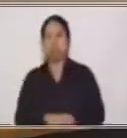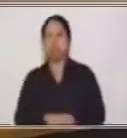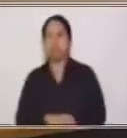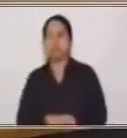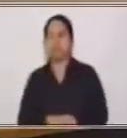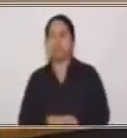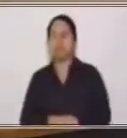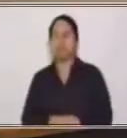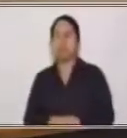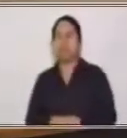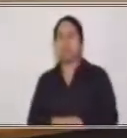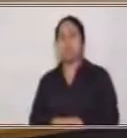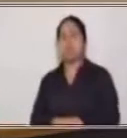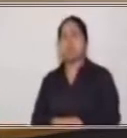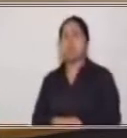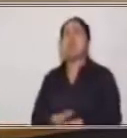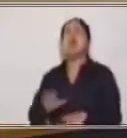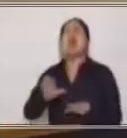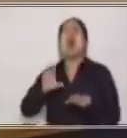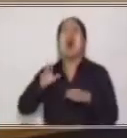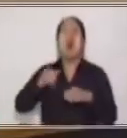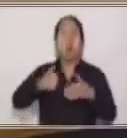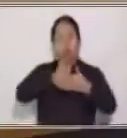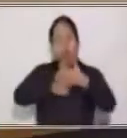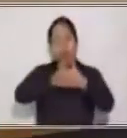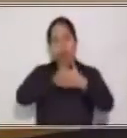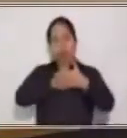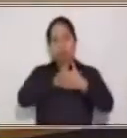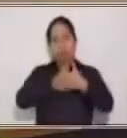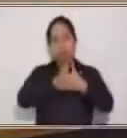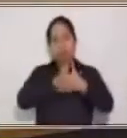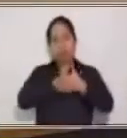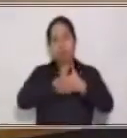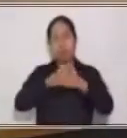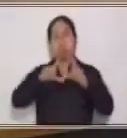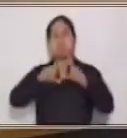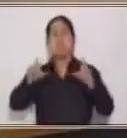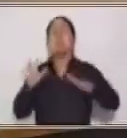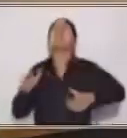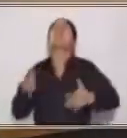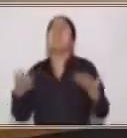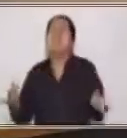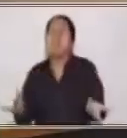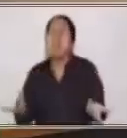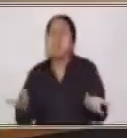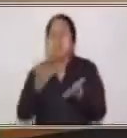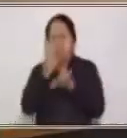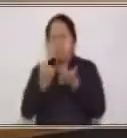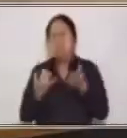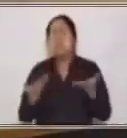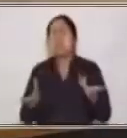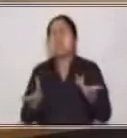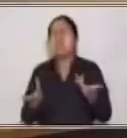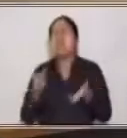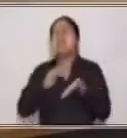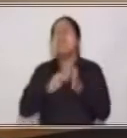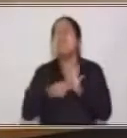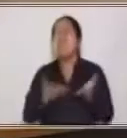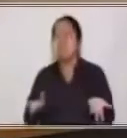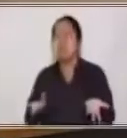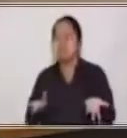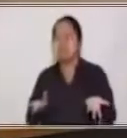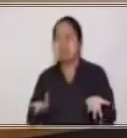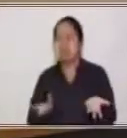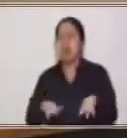se promueve en el reverso del billete? Cuando hablamos de qué se promueve en el reverso del billete, estamos hablando de